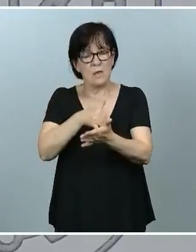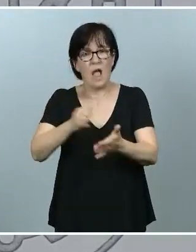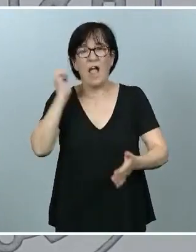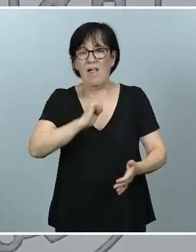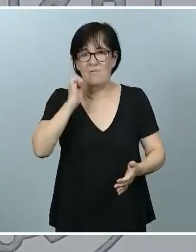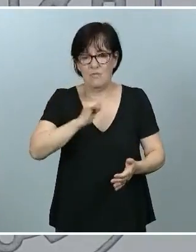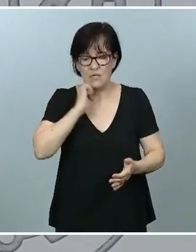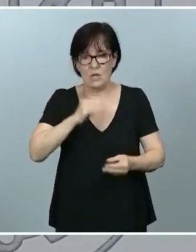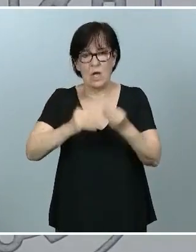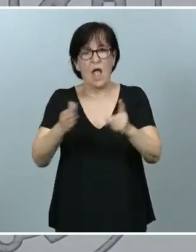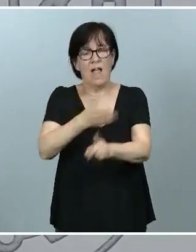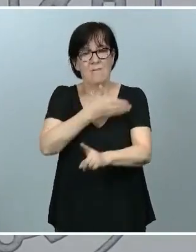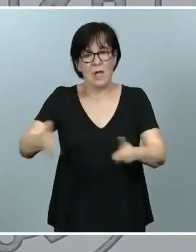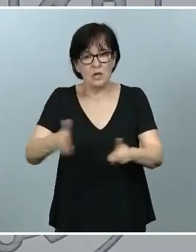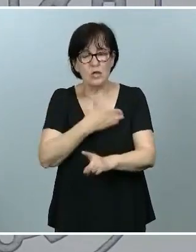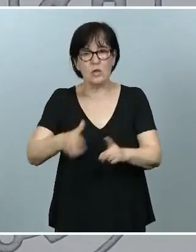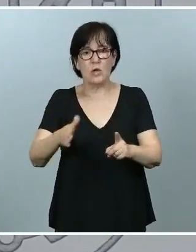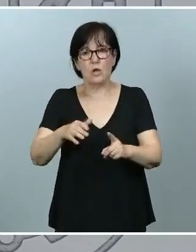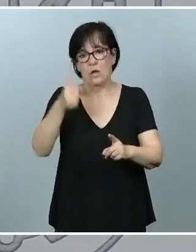frente a la violencia, al maltrato o la explotación. ¡Gracias!